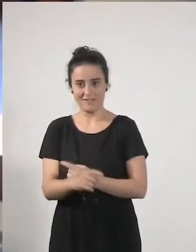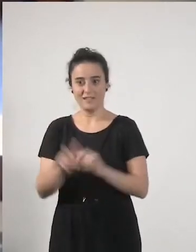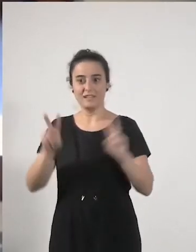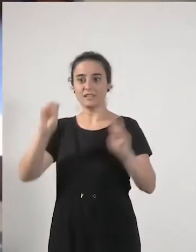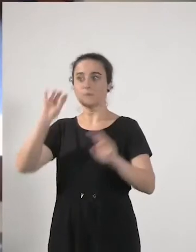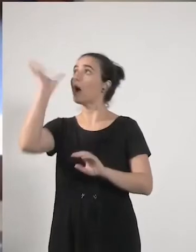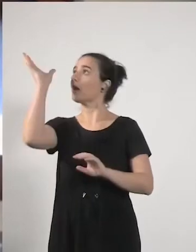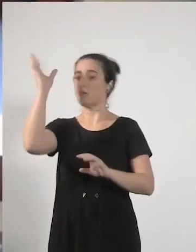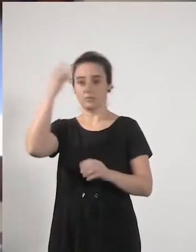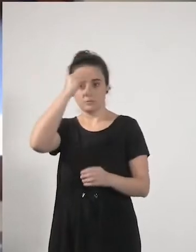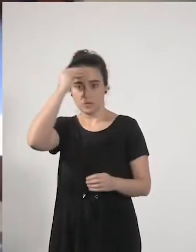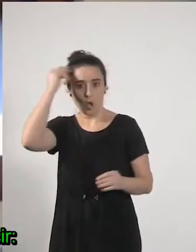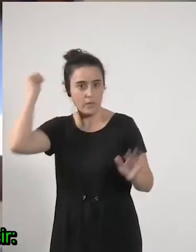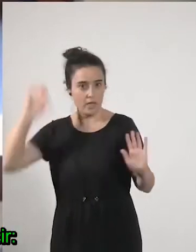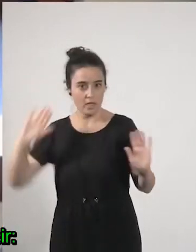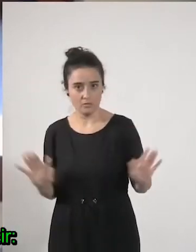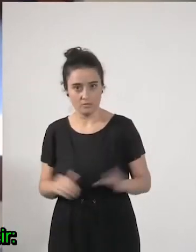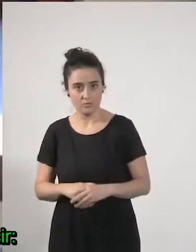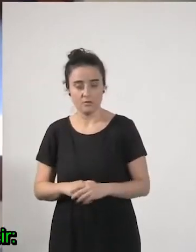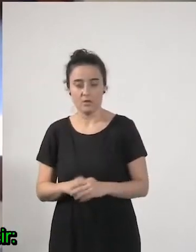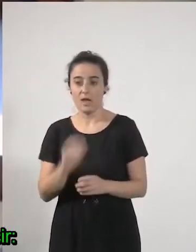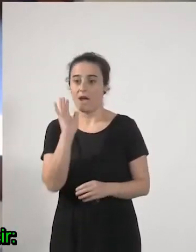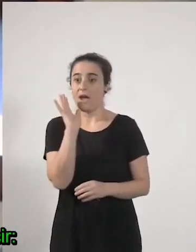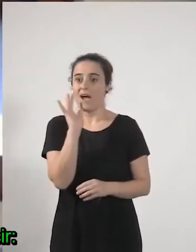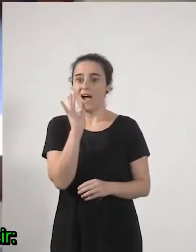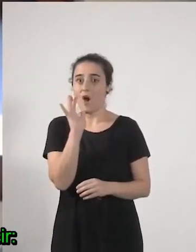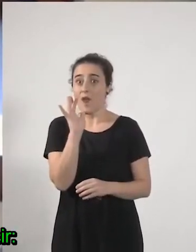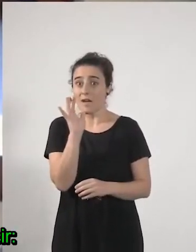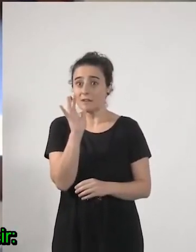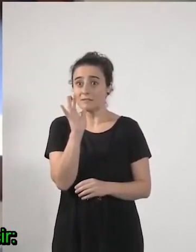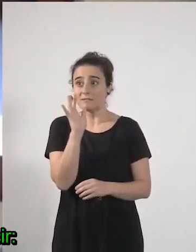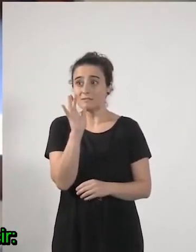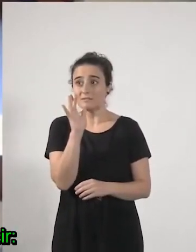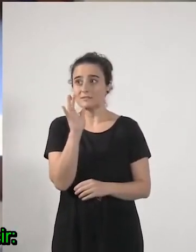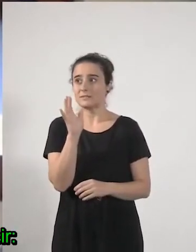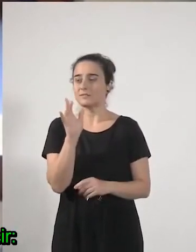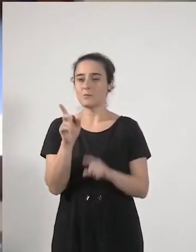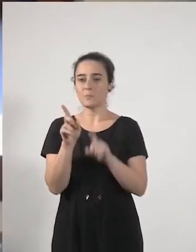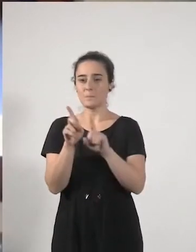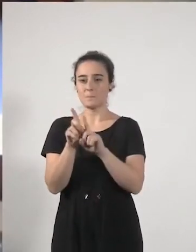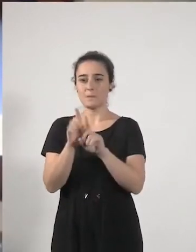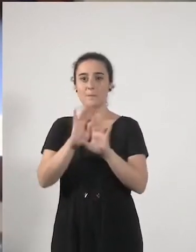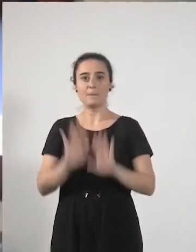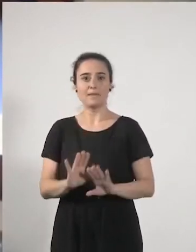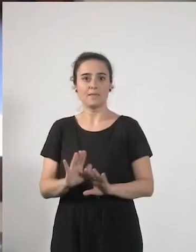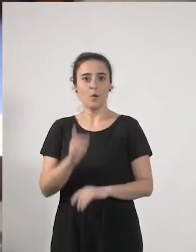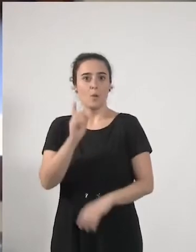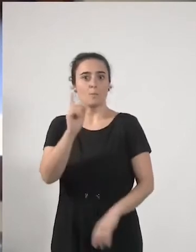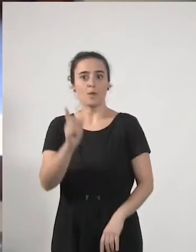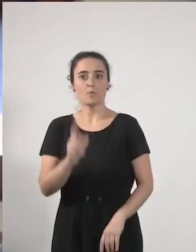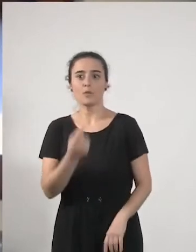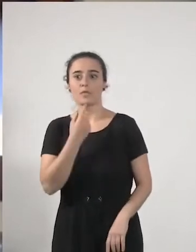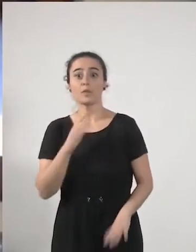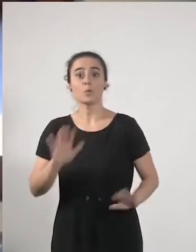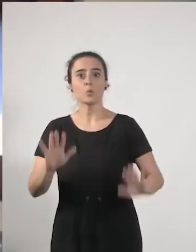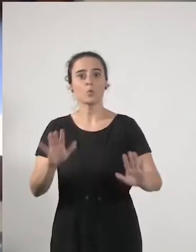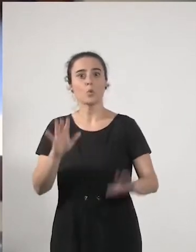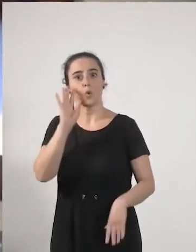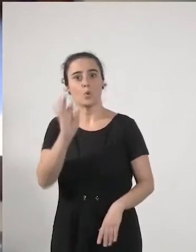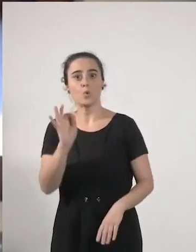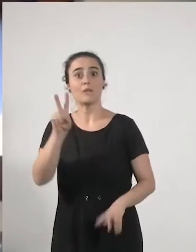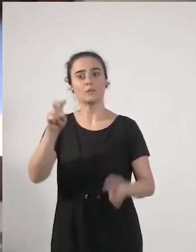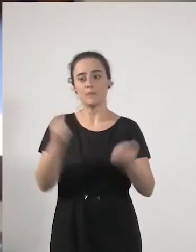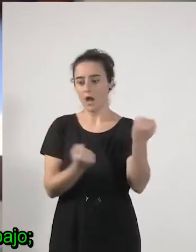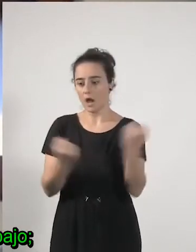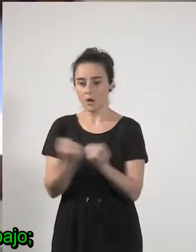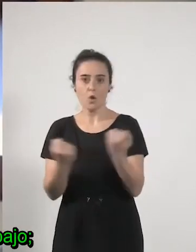olvidado ahora además es como si estuviera prohibido decir oye oye cuidado con el automóvil que el